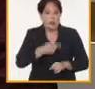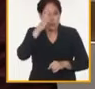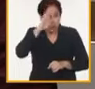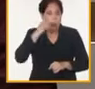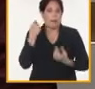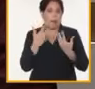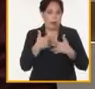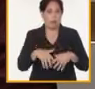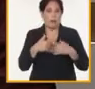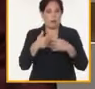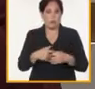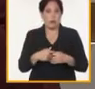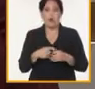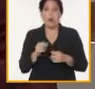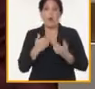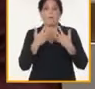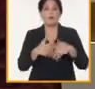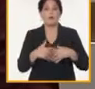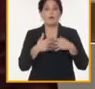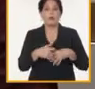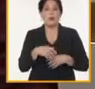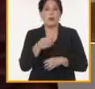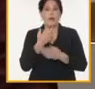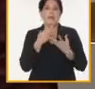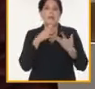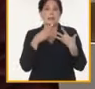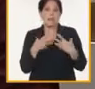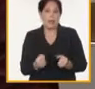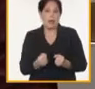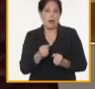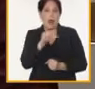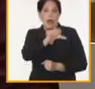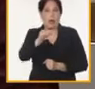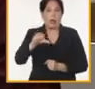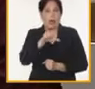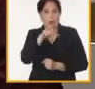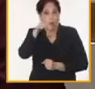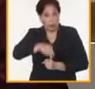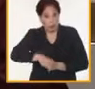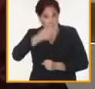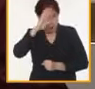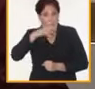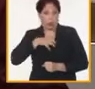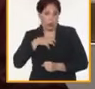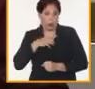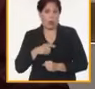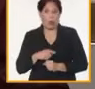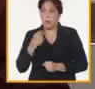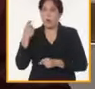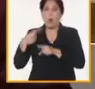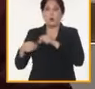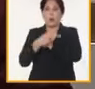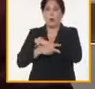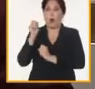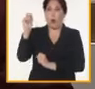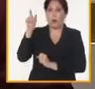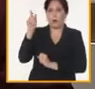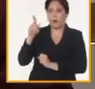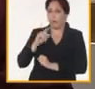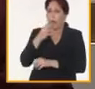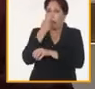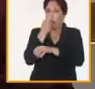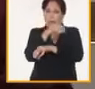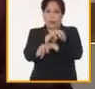pequeñas plantas de producción de pienso tanto seco como líquido yo creo que también son de las cosas que tendremos que seguir generalizando